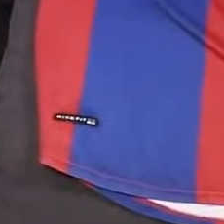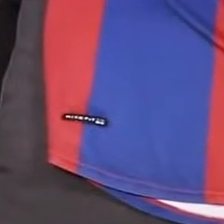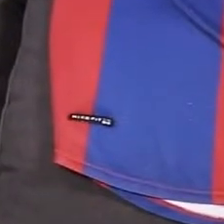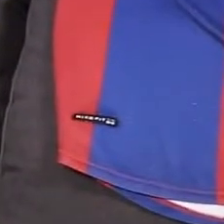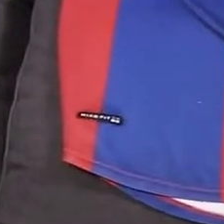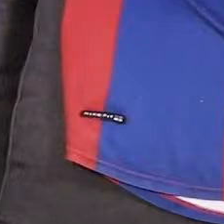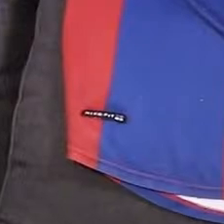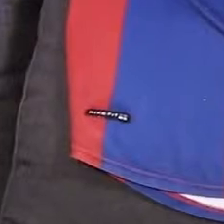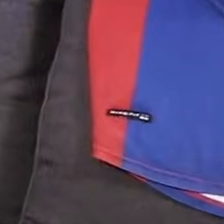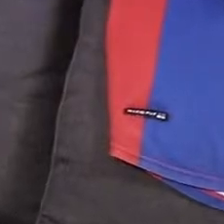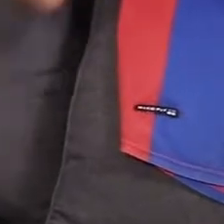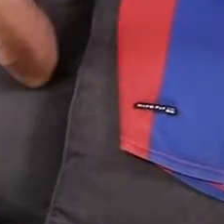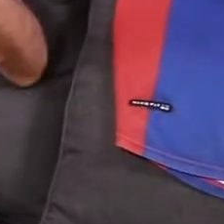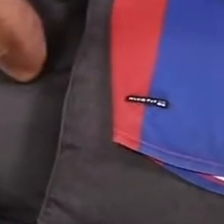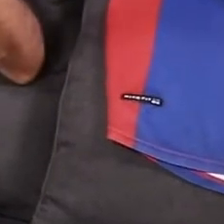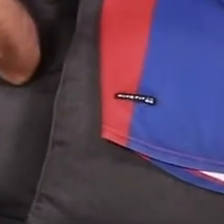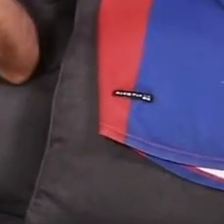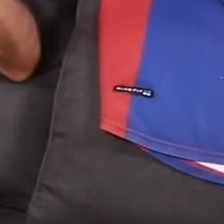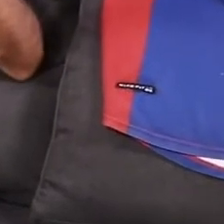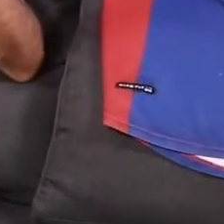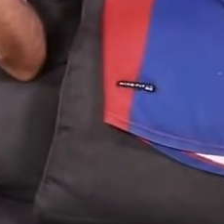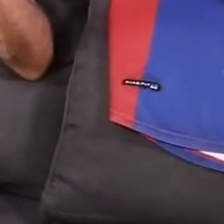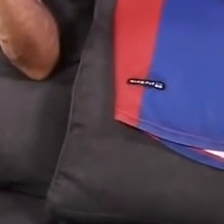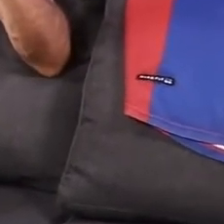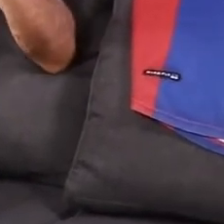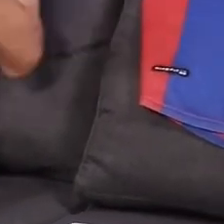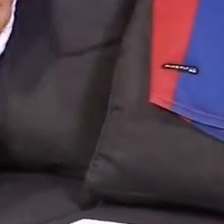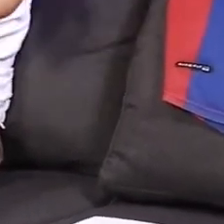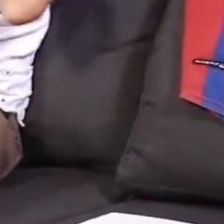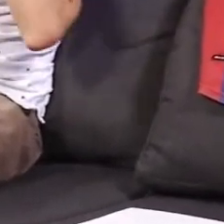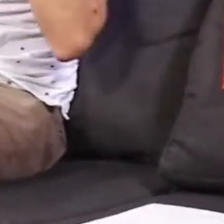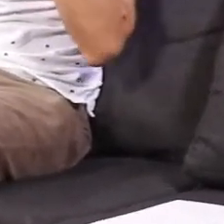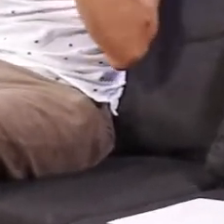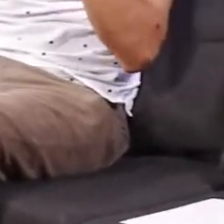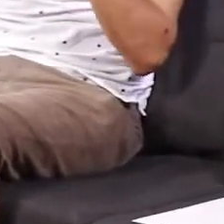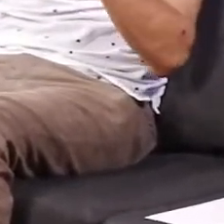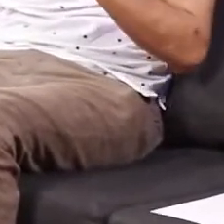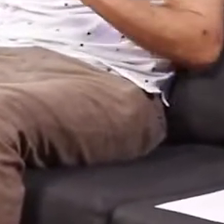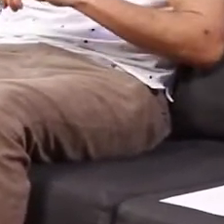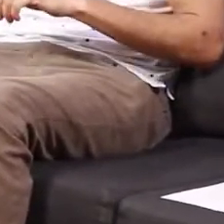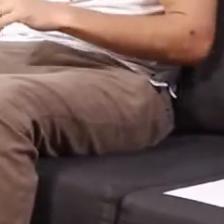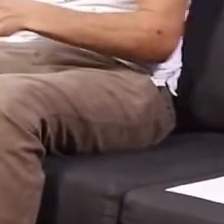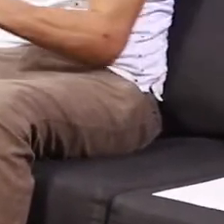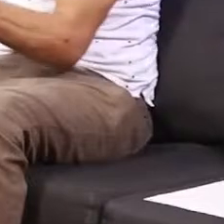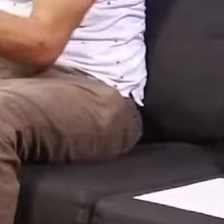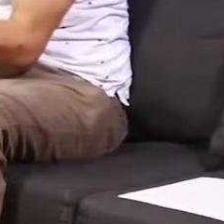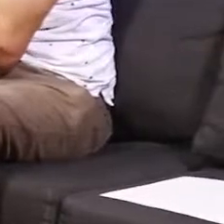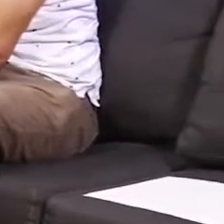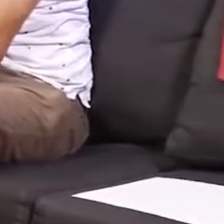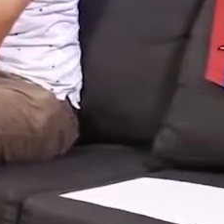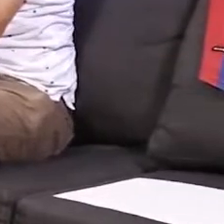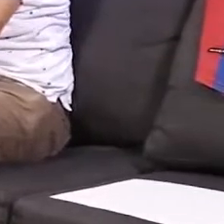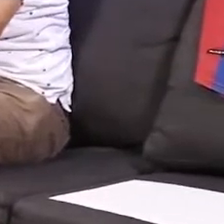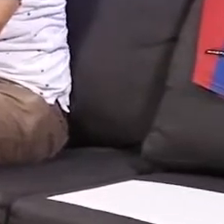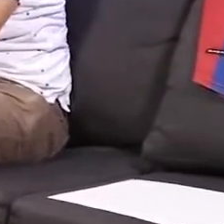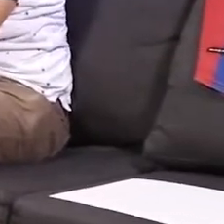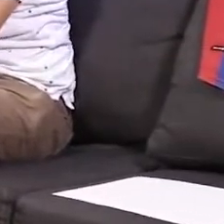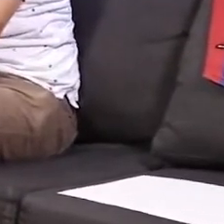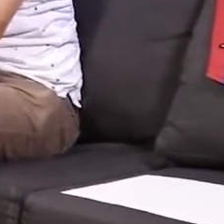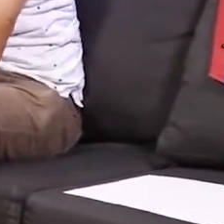entrevistamos, narramos y opinamos cualquier tipo de deporte de esta metrópoli. De 7.30 a 8 de la noche tenemos un espacio